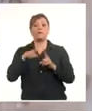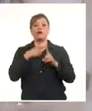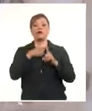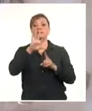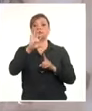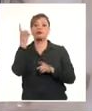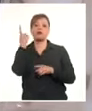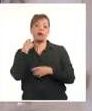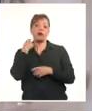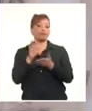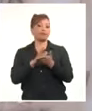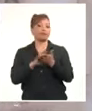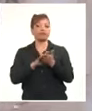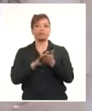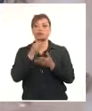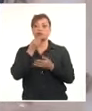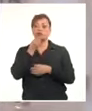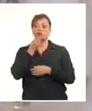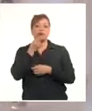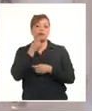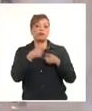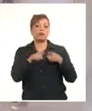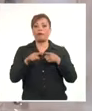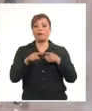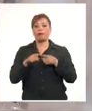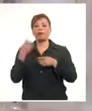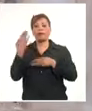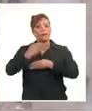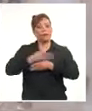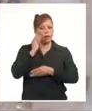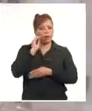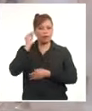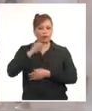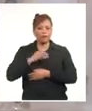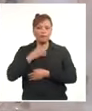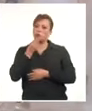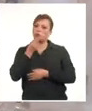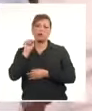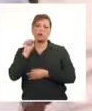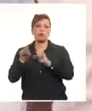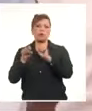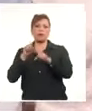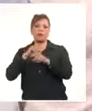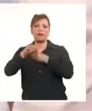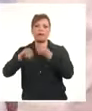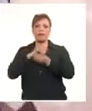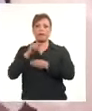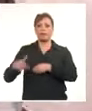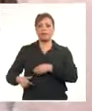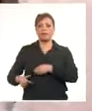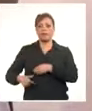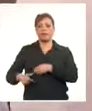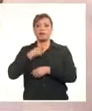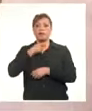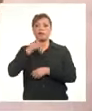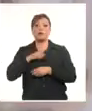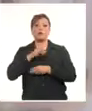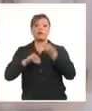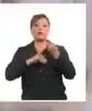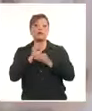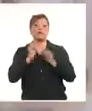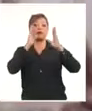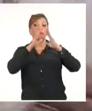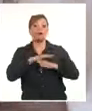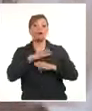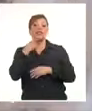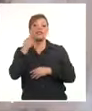se pueden, razones obvias que todos conocemos, no se compraba el implante. Si no tenemos este implante, hay que mandar al